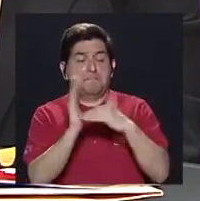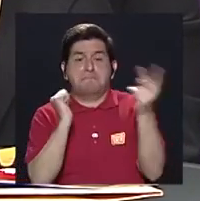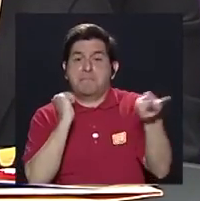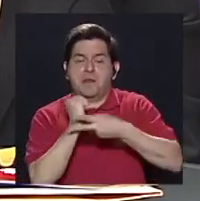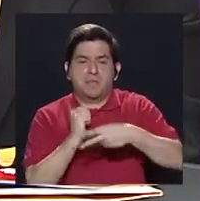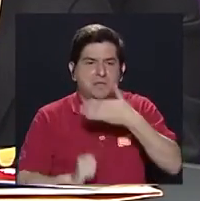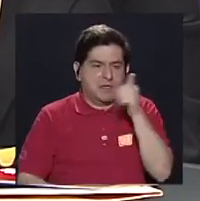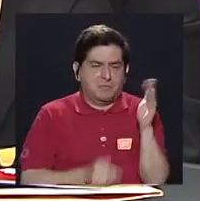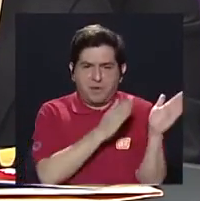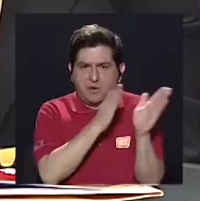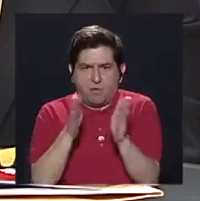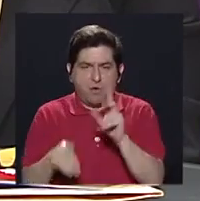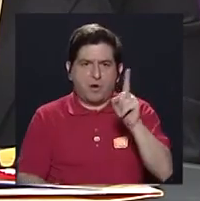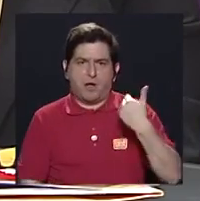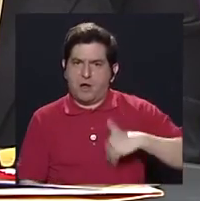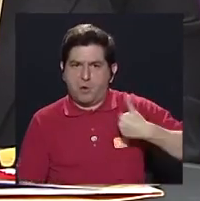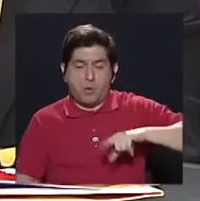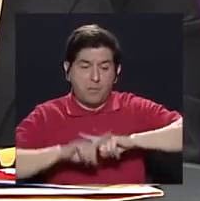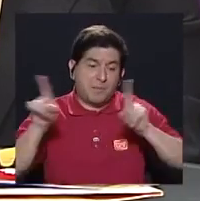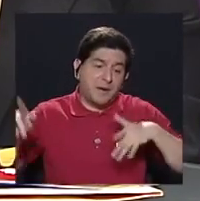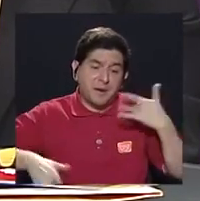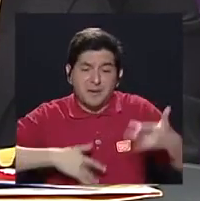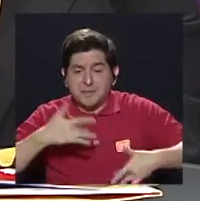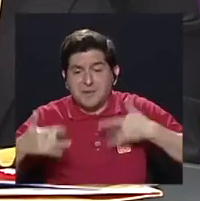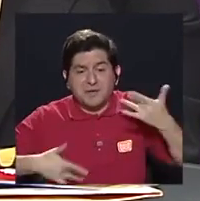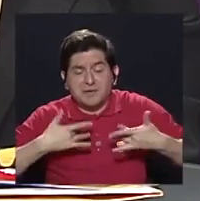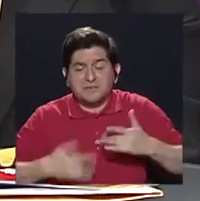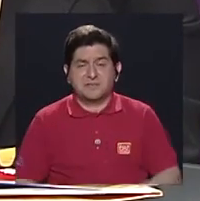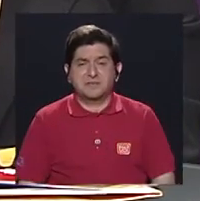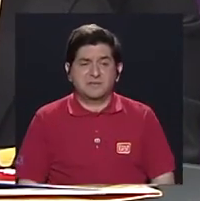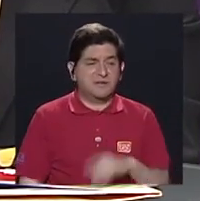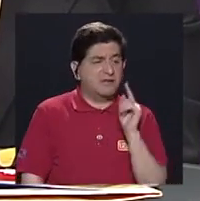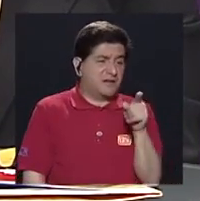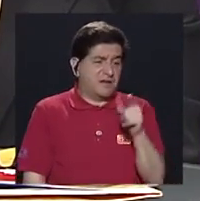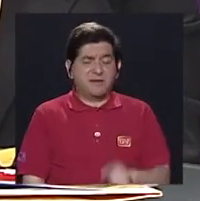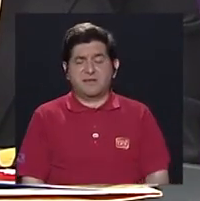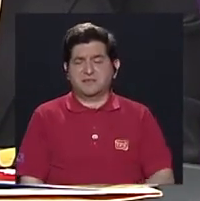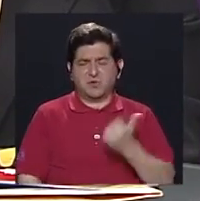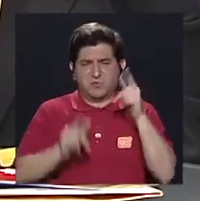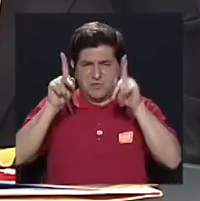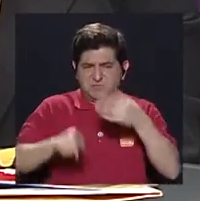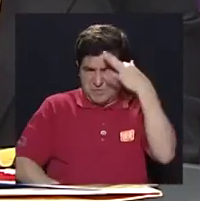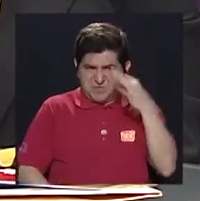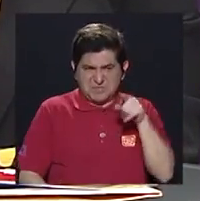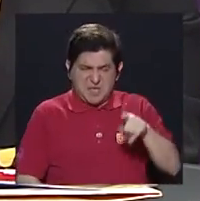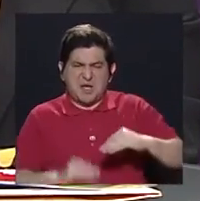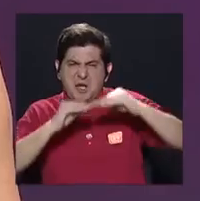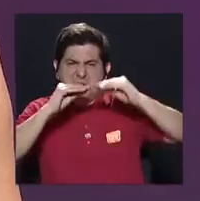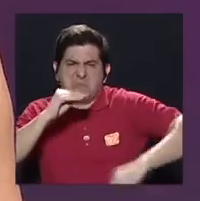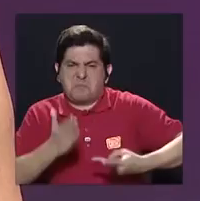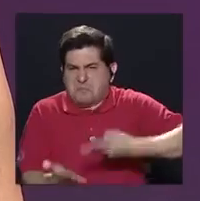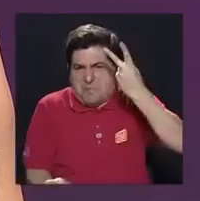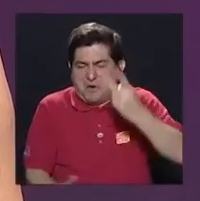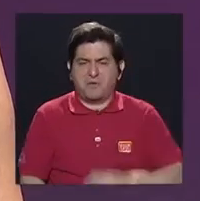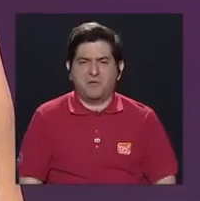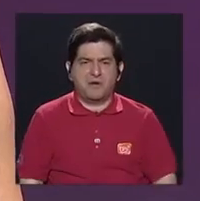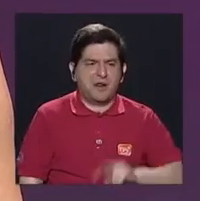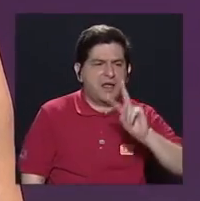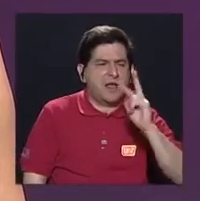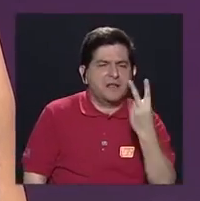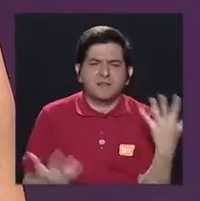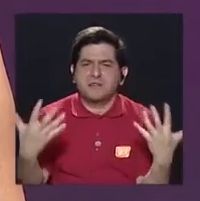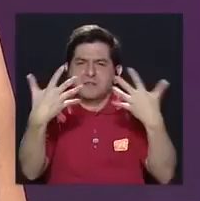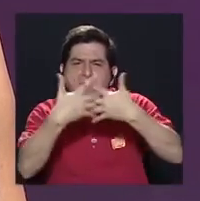preparadas que los hombres, pero sienten que, bueno, tal vez siempre las han hecho sentir menos. Entonces, es un poco esa doble